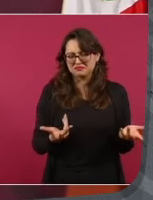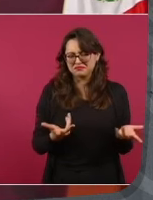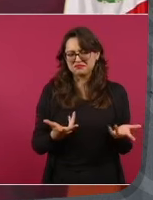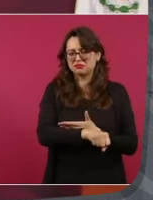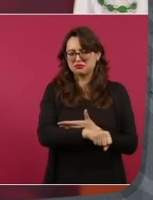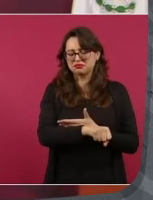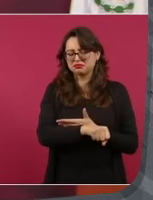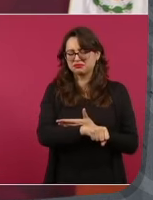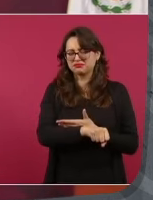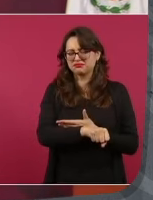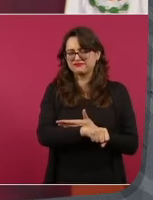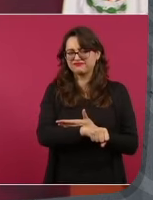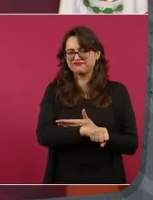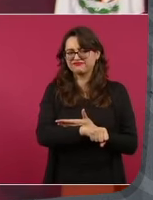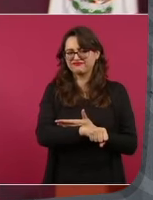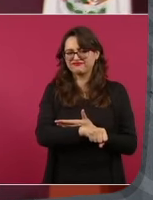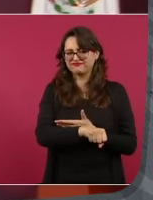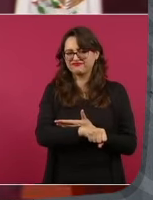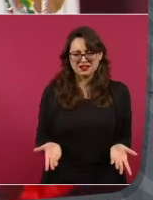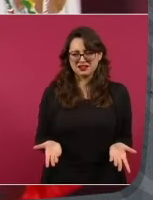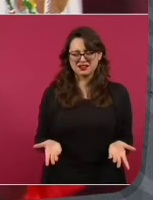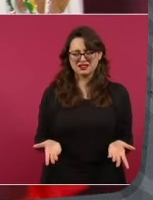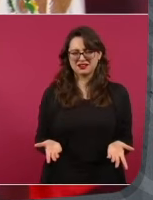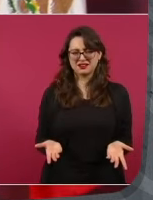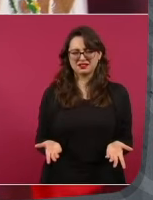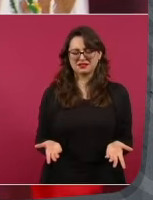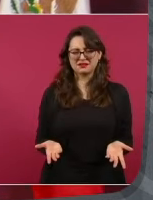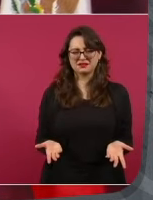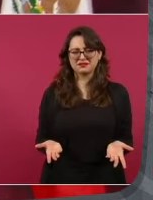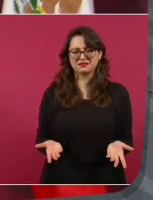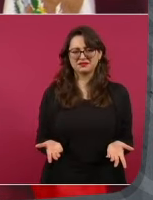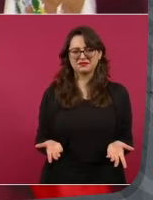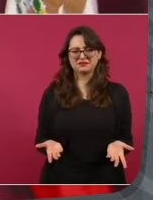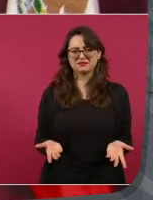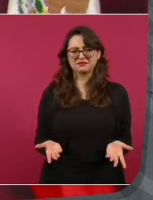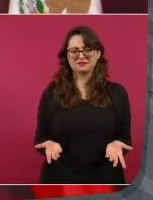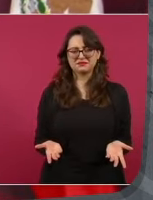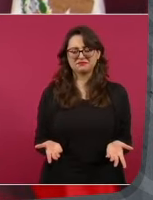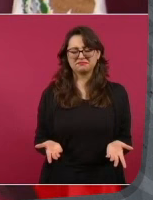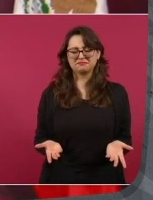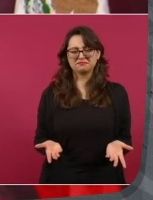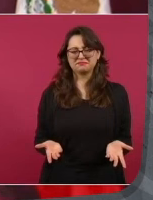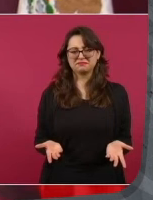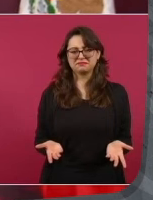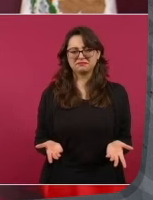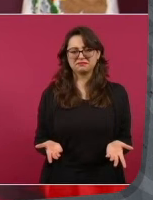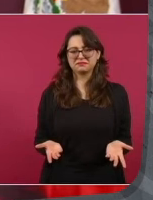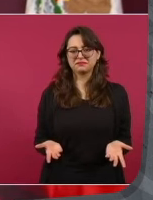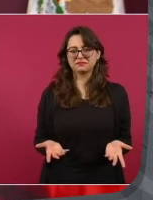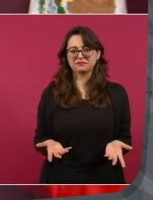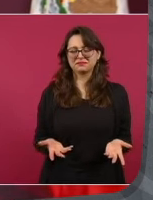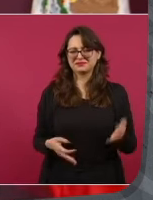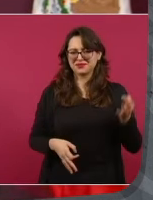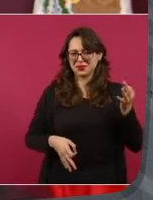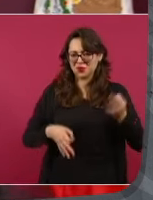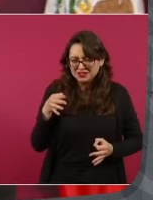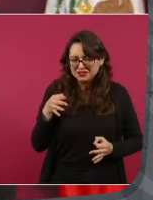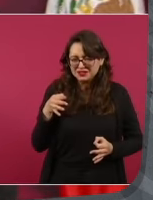asuntos de carácter judicial